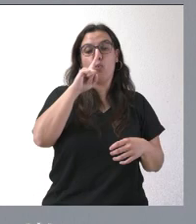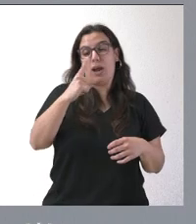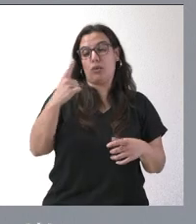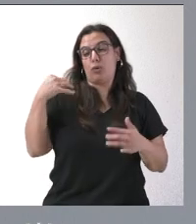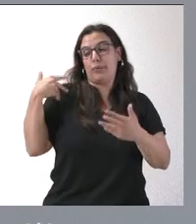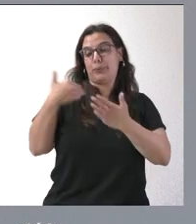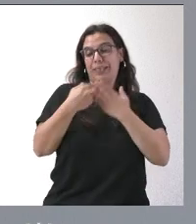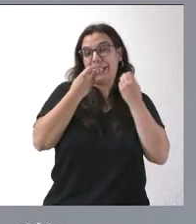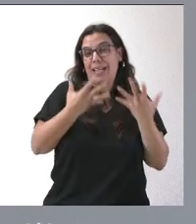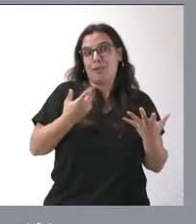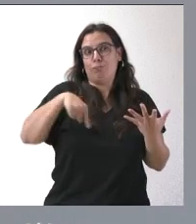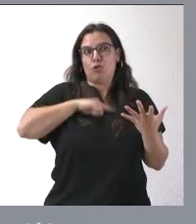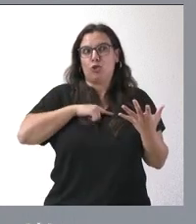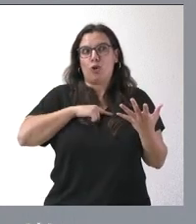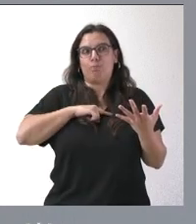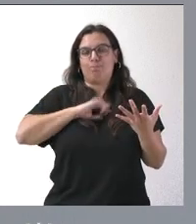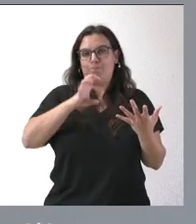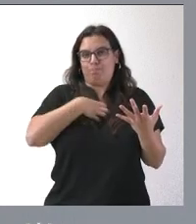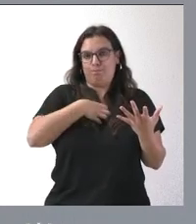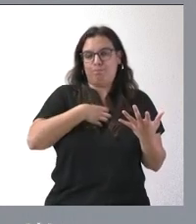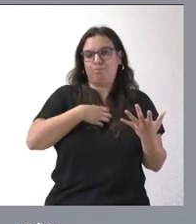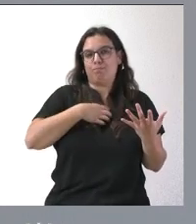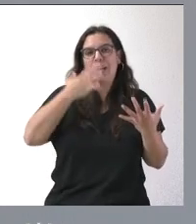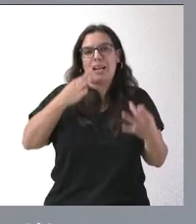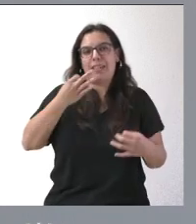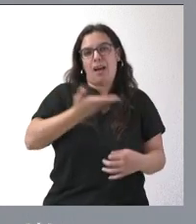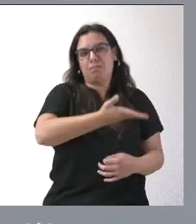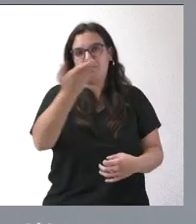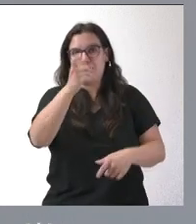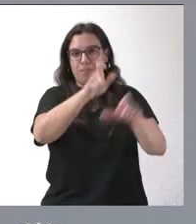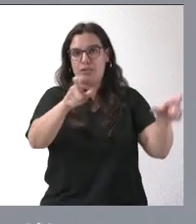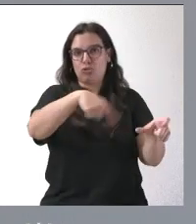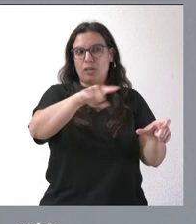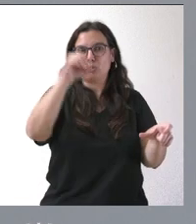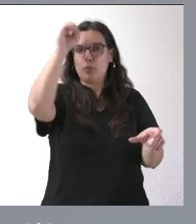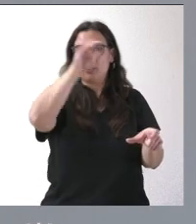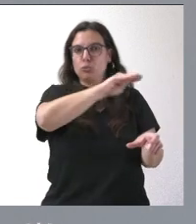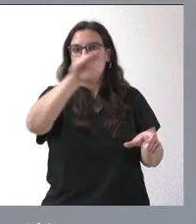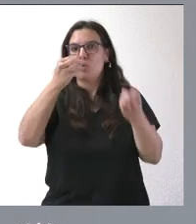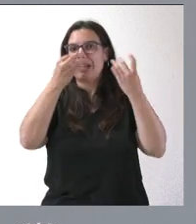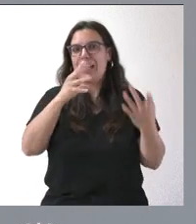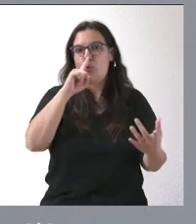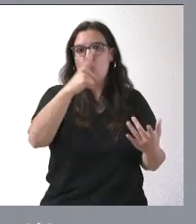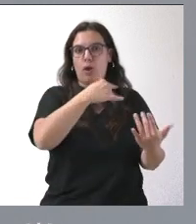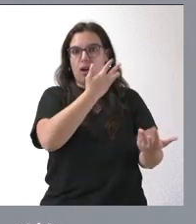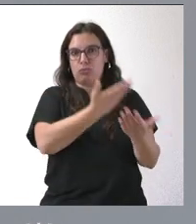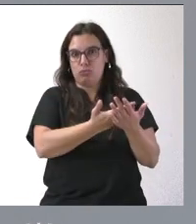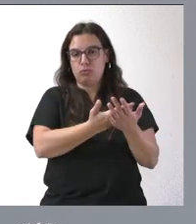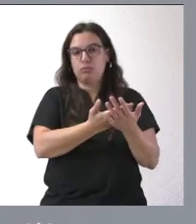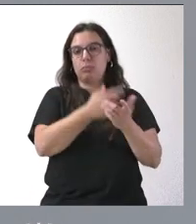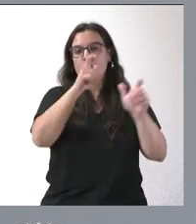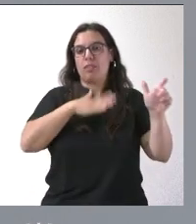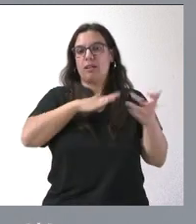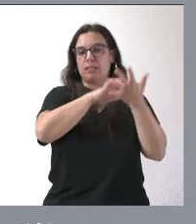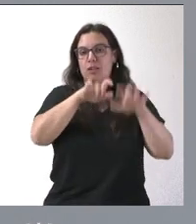Gobierno autonómico, sino que el principal balance lo tienen que hacer los ciudadanos y lo tienen que hacer las personas de Castilla y León y lo tienen